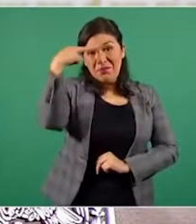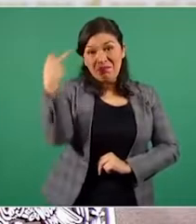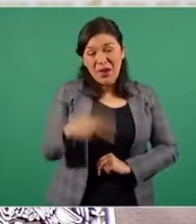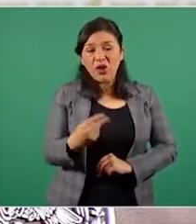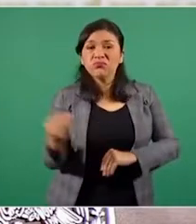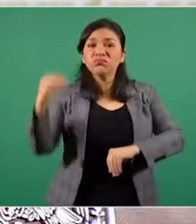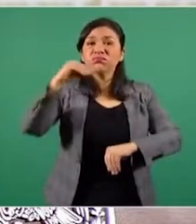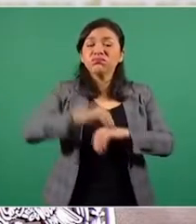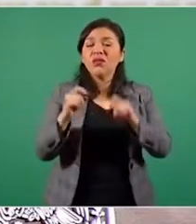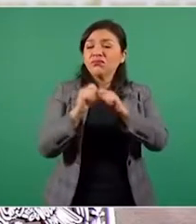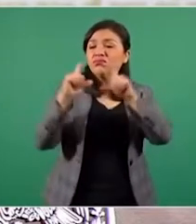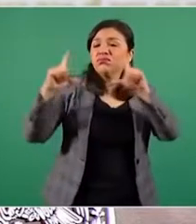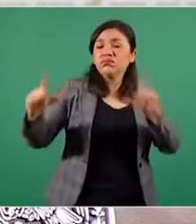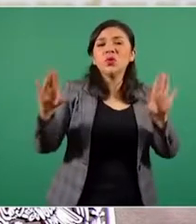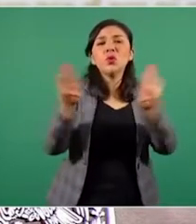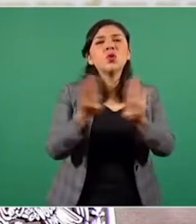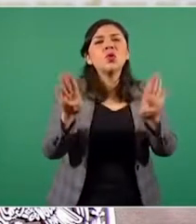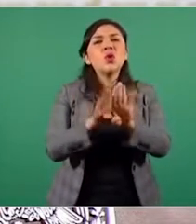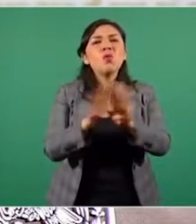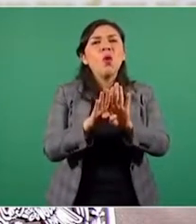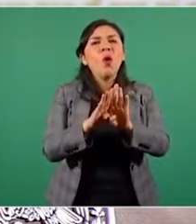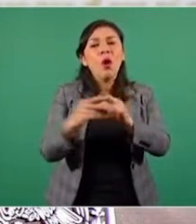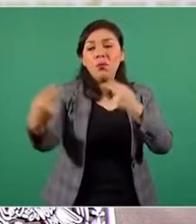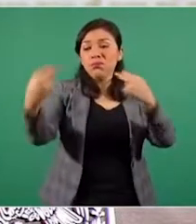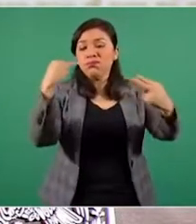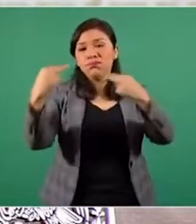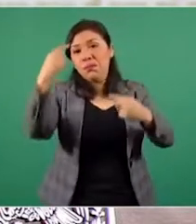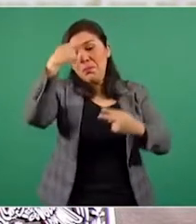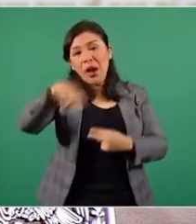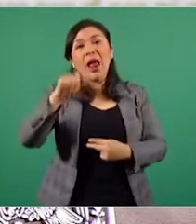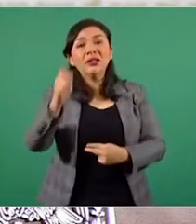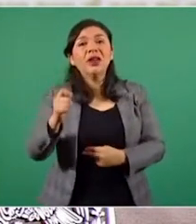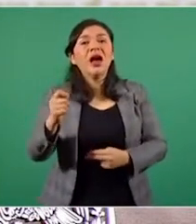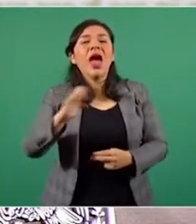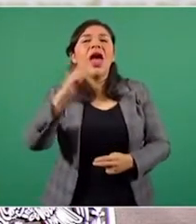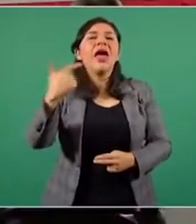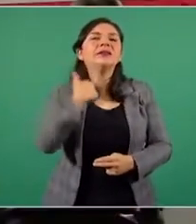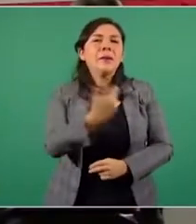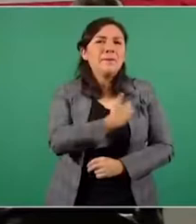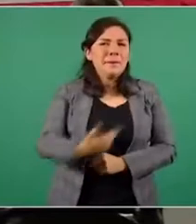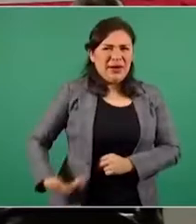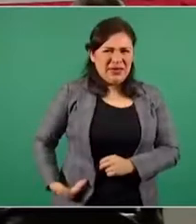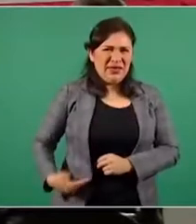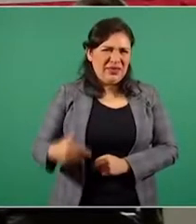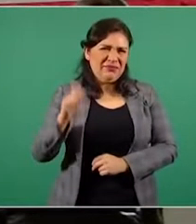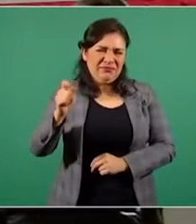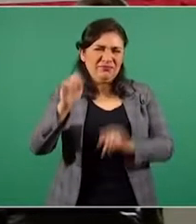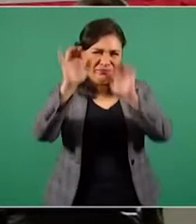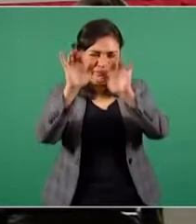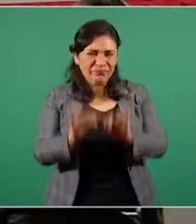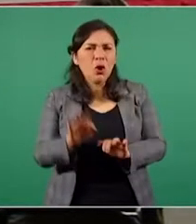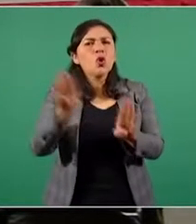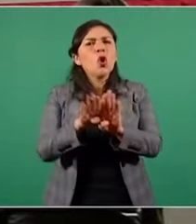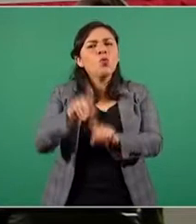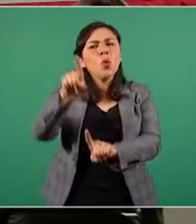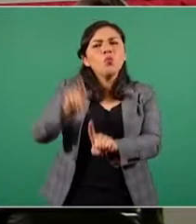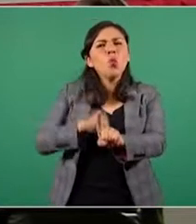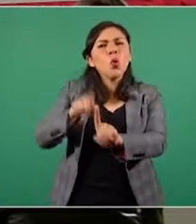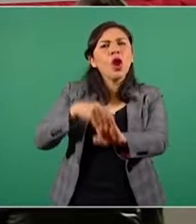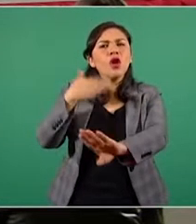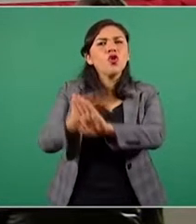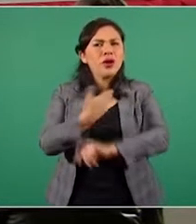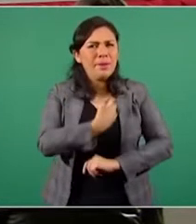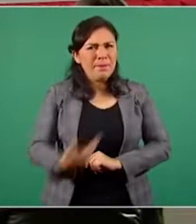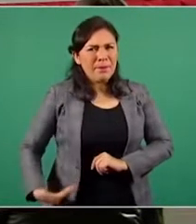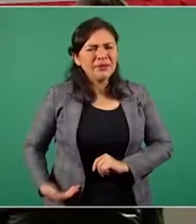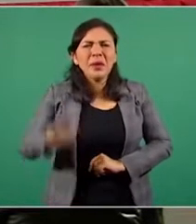monta un espectáculo de prueba de sus predecesores, escrito por Michael Wright, se burla del presidente y de